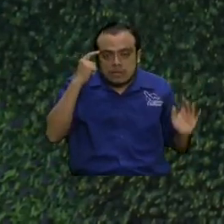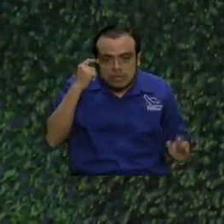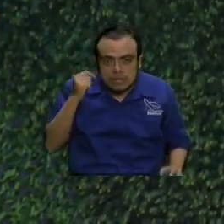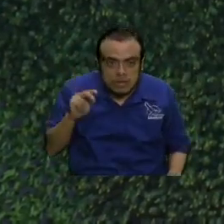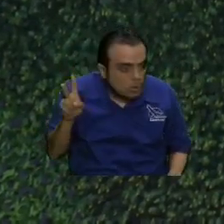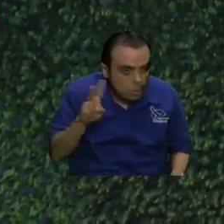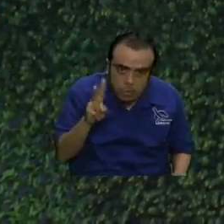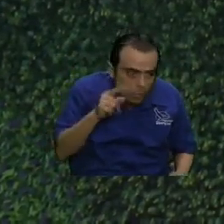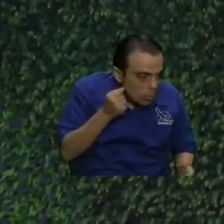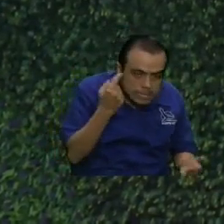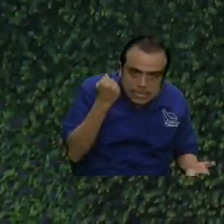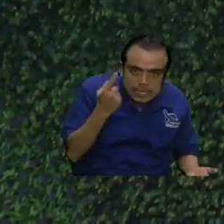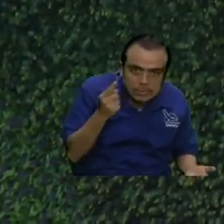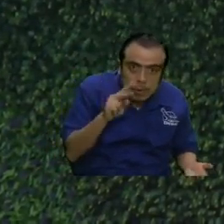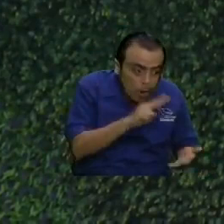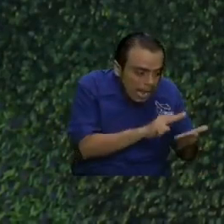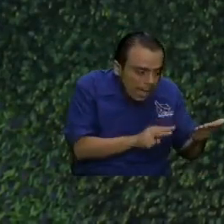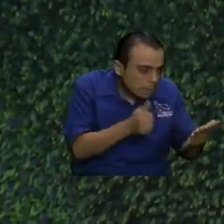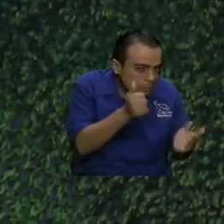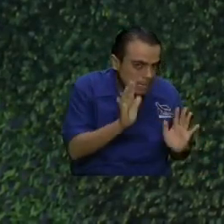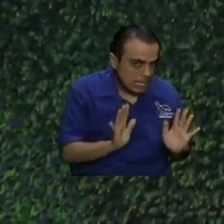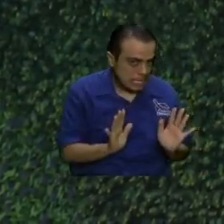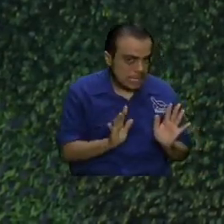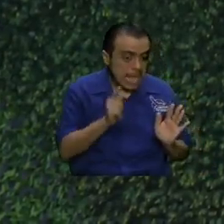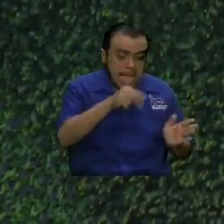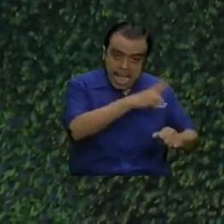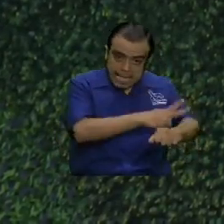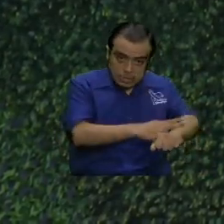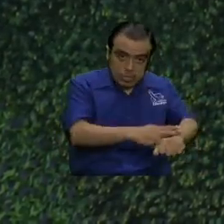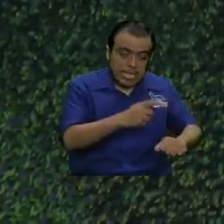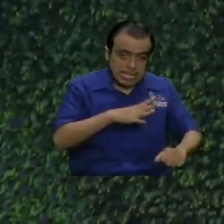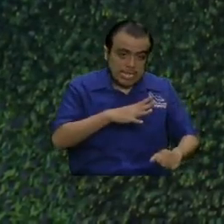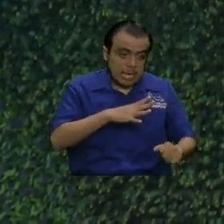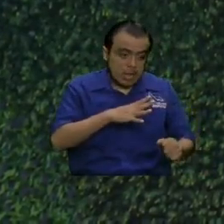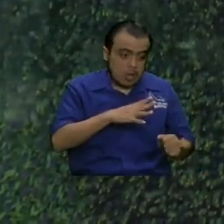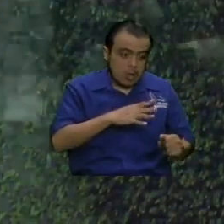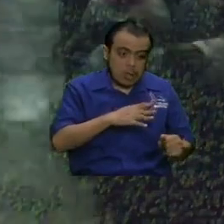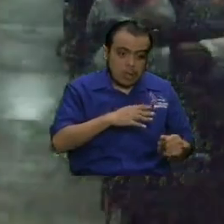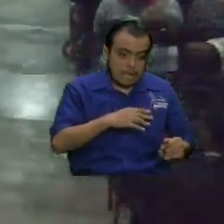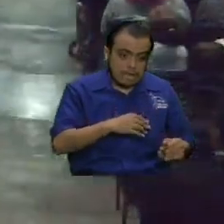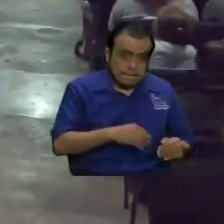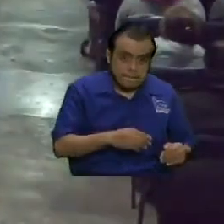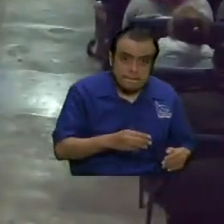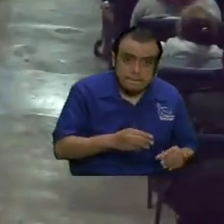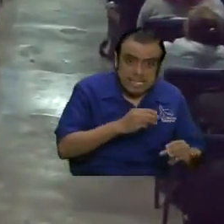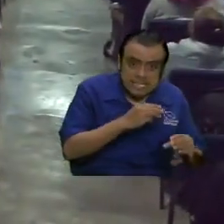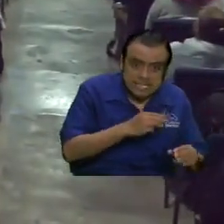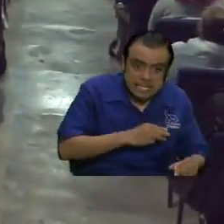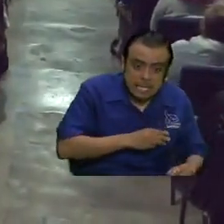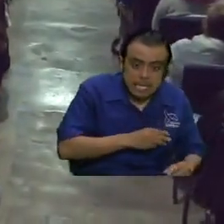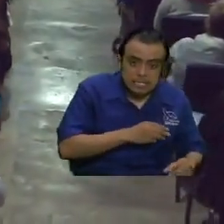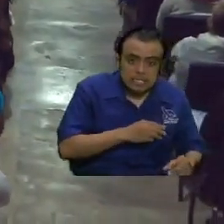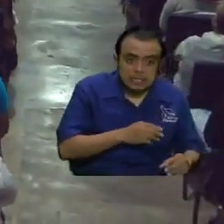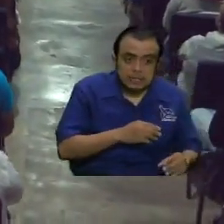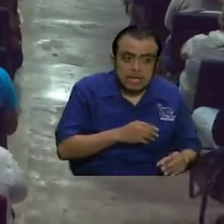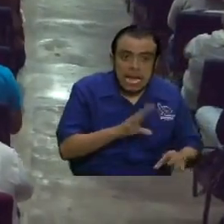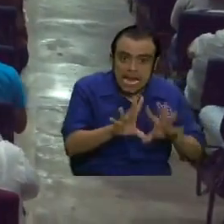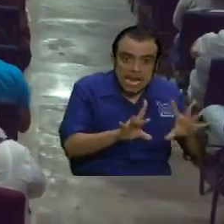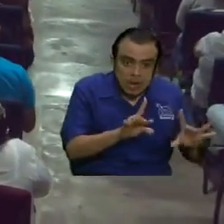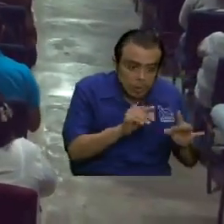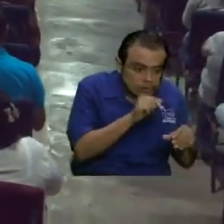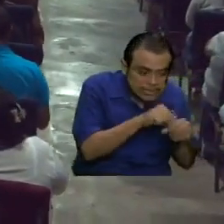contextualizado. De la misma manera, esta historia tiene un mensaje encriptado que lo debemos de narrar.